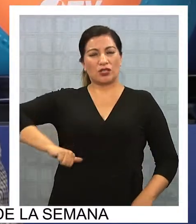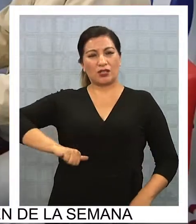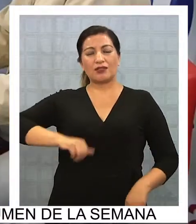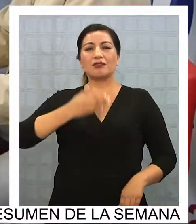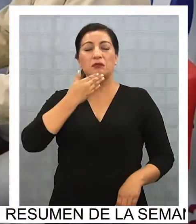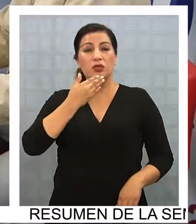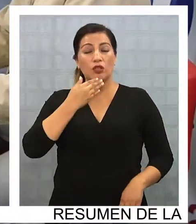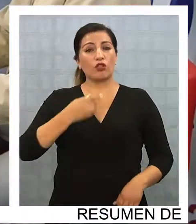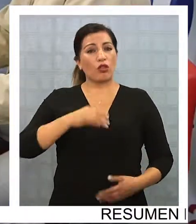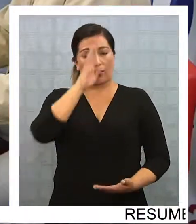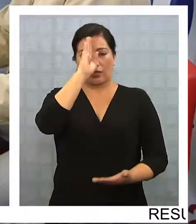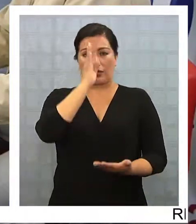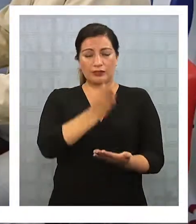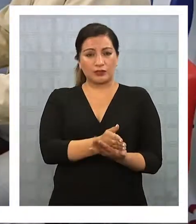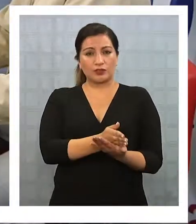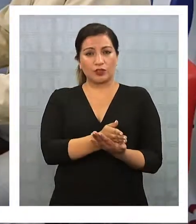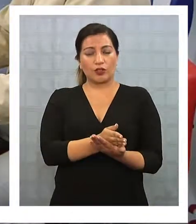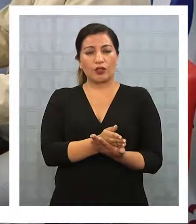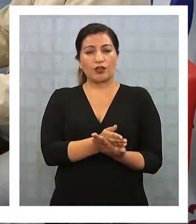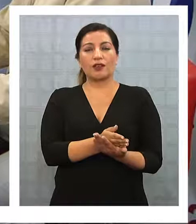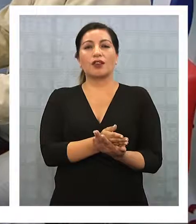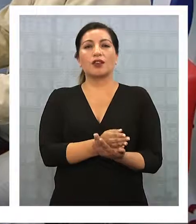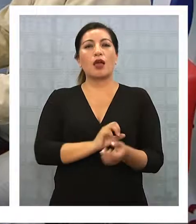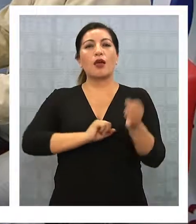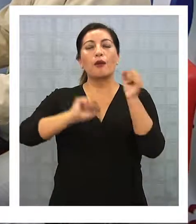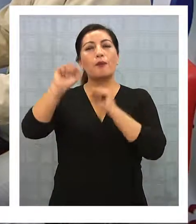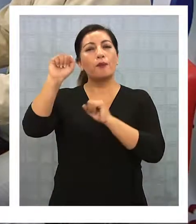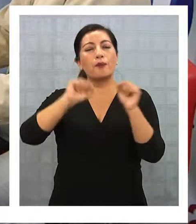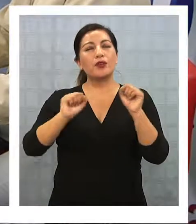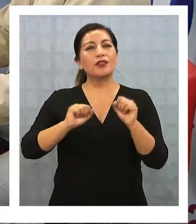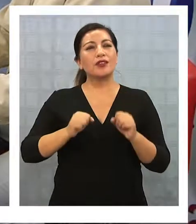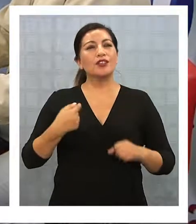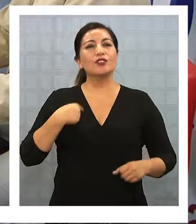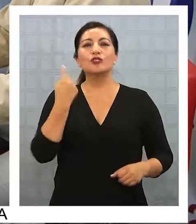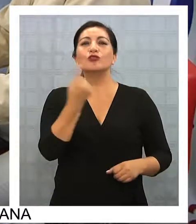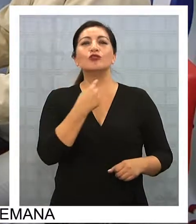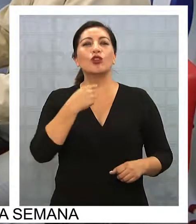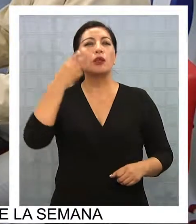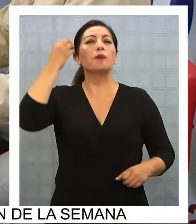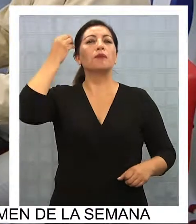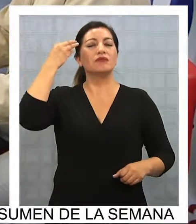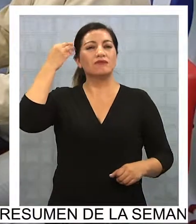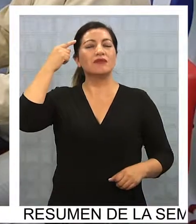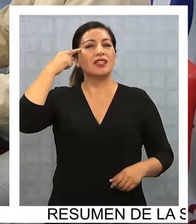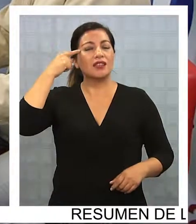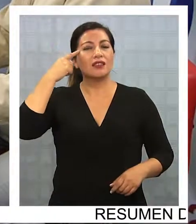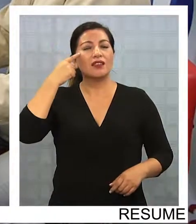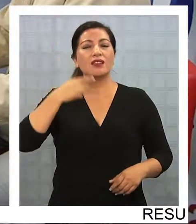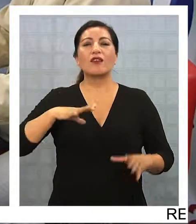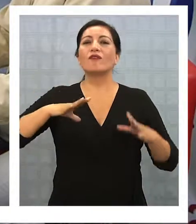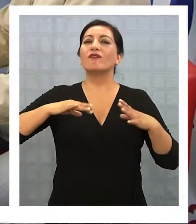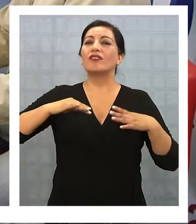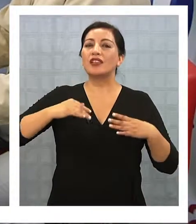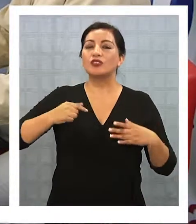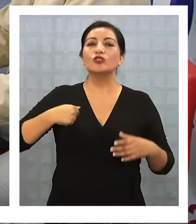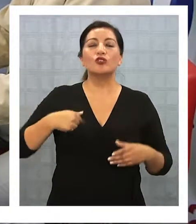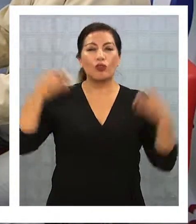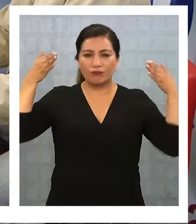medicina deportiva tomé la decisión porque tenía algo que me decía que no iba a ser plenamente feliz si no